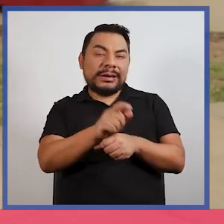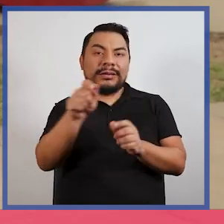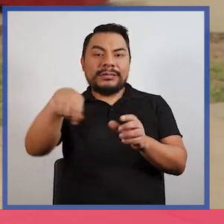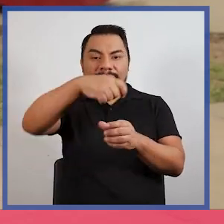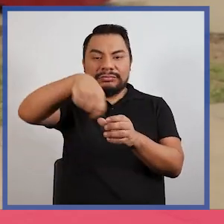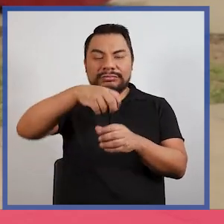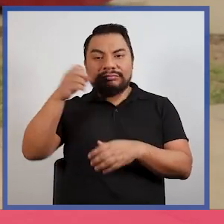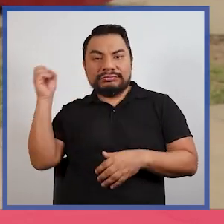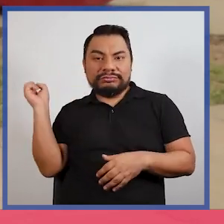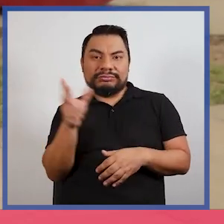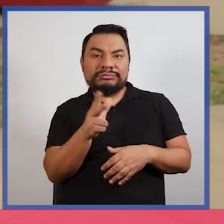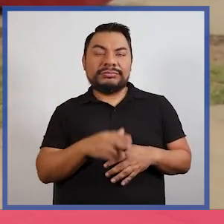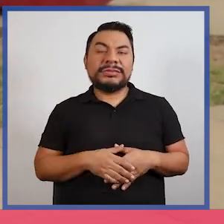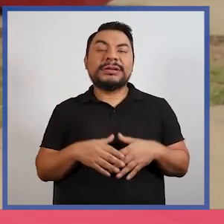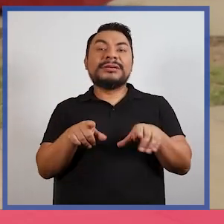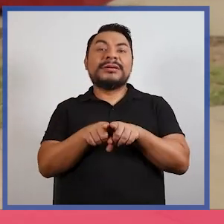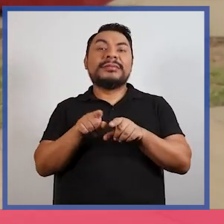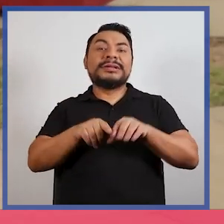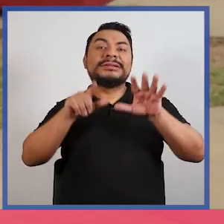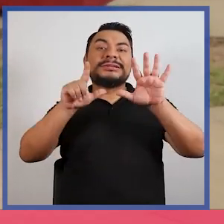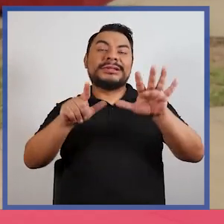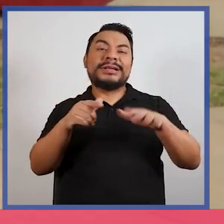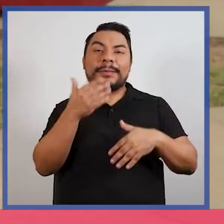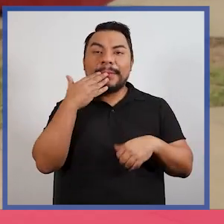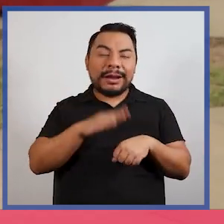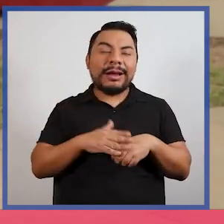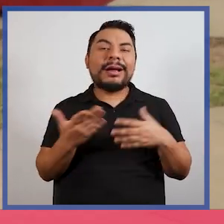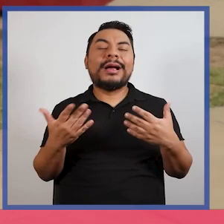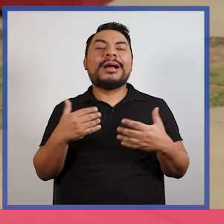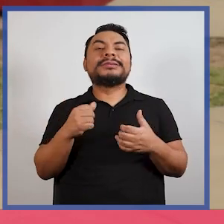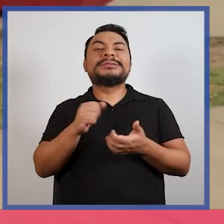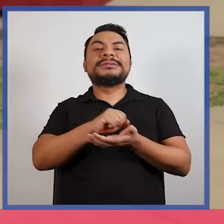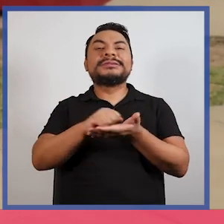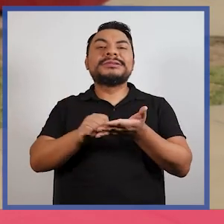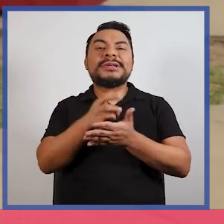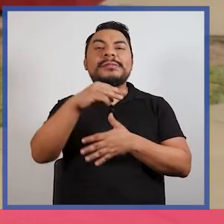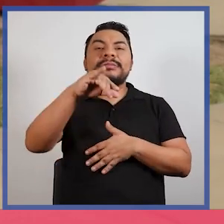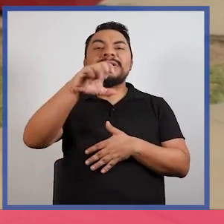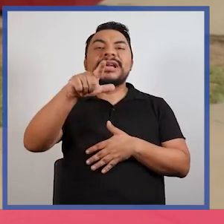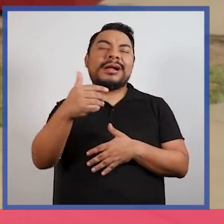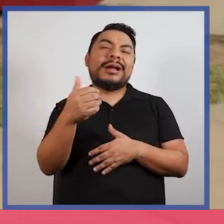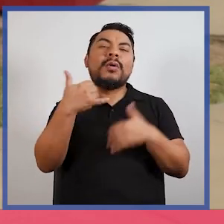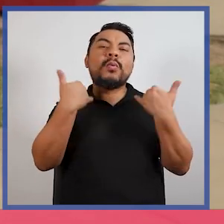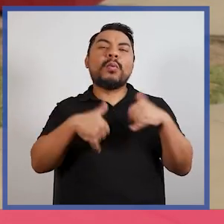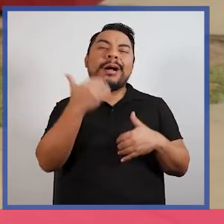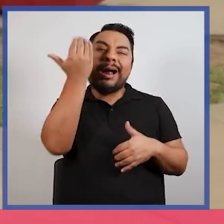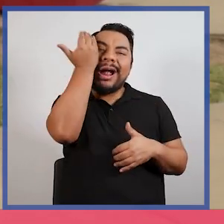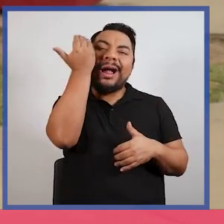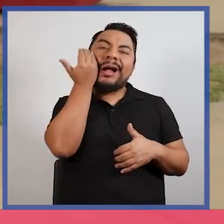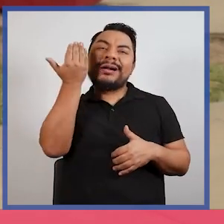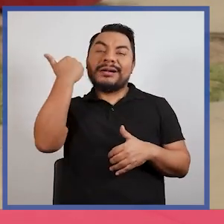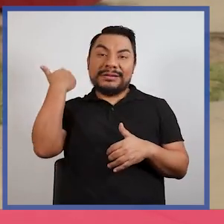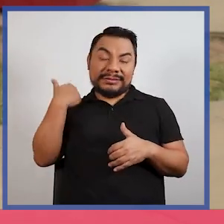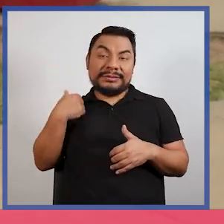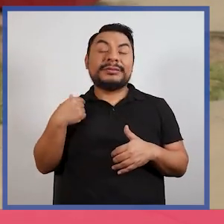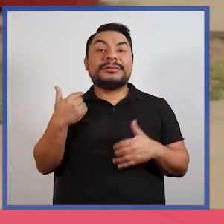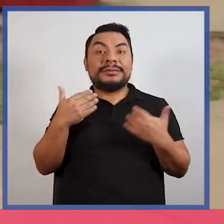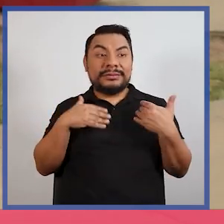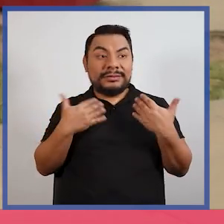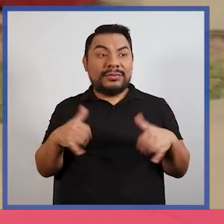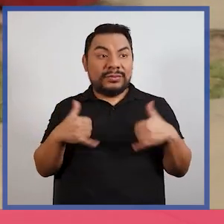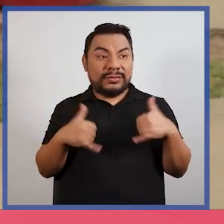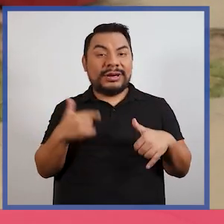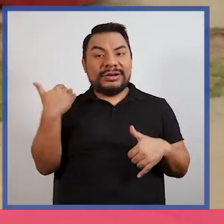trompo, ¿no? Siete Pecados, San Miguel, todo aquello que mi